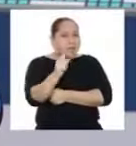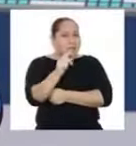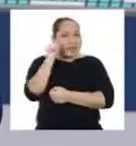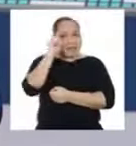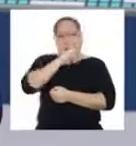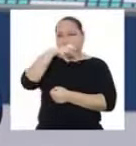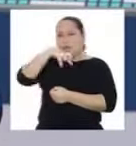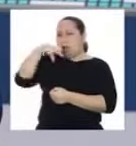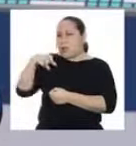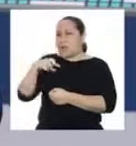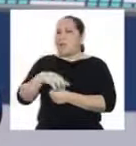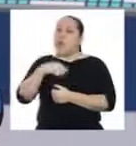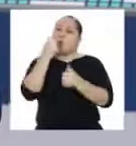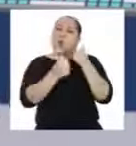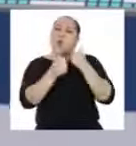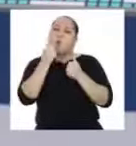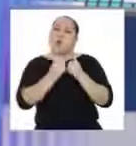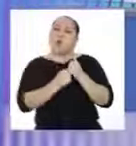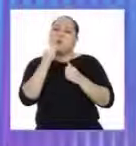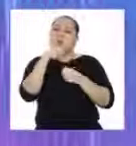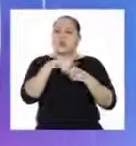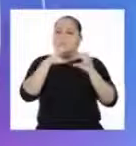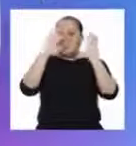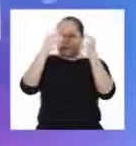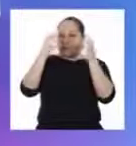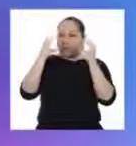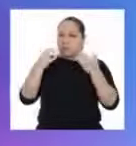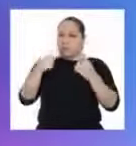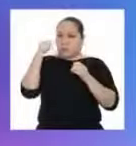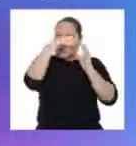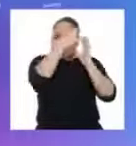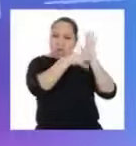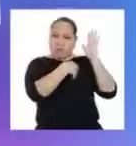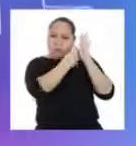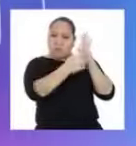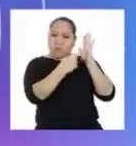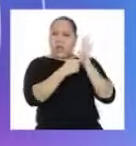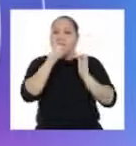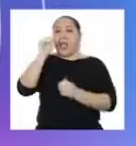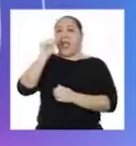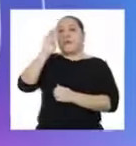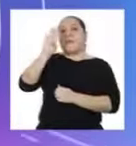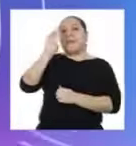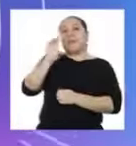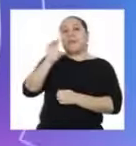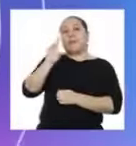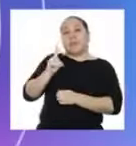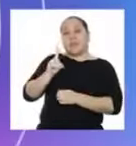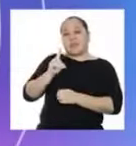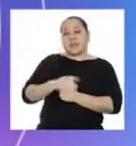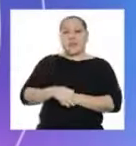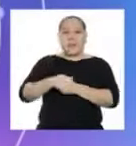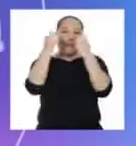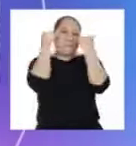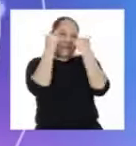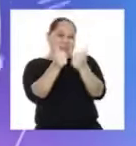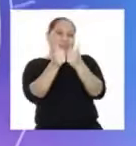estos tipos? ¿Cuáles son las categorías de la tabla? A, B, C y D.